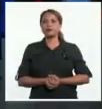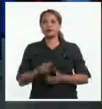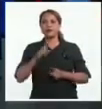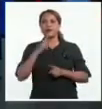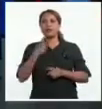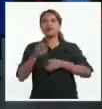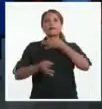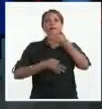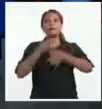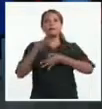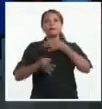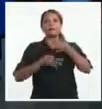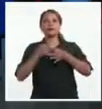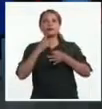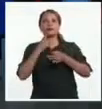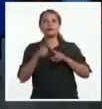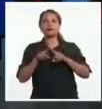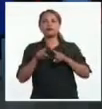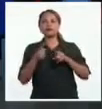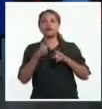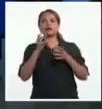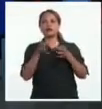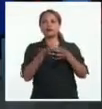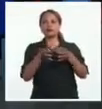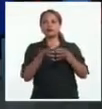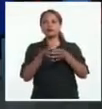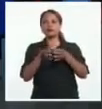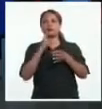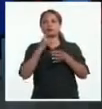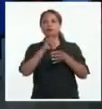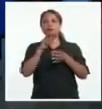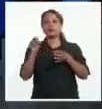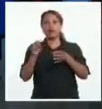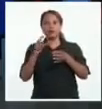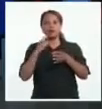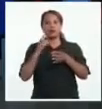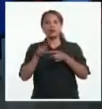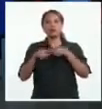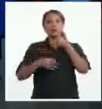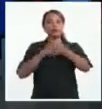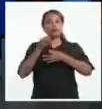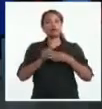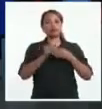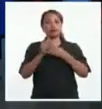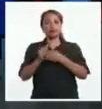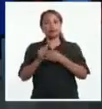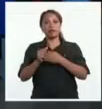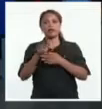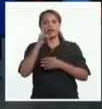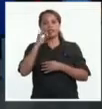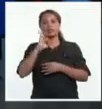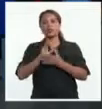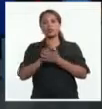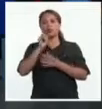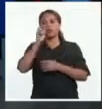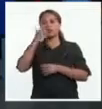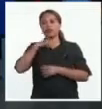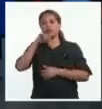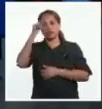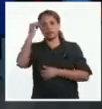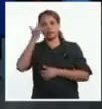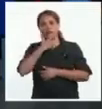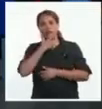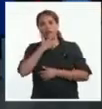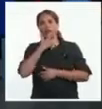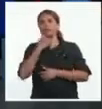asistirán a la próxima cumbre del Grupo de los 20 en noviembre. Yoko Widodo, mandatario de Indonesia, el país anfitrión, confirmó